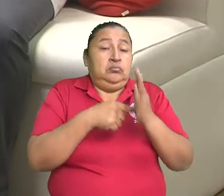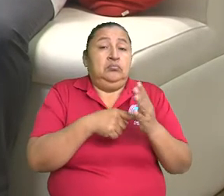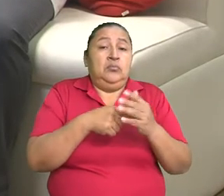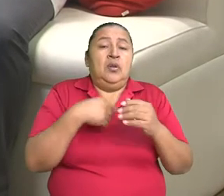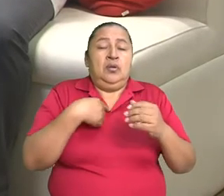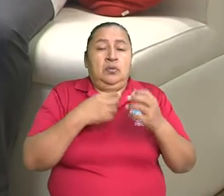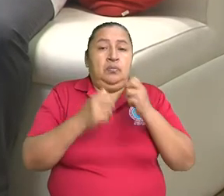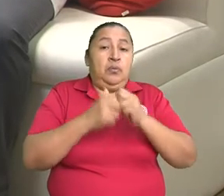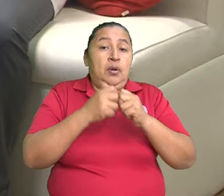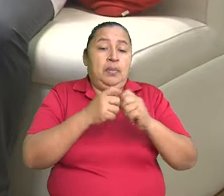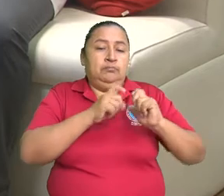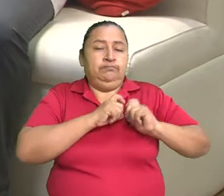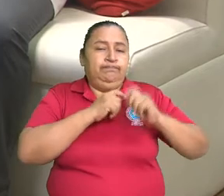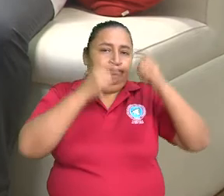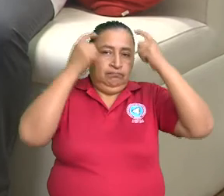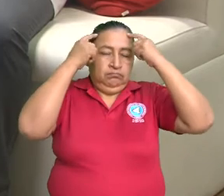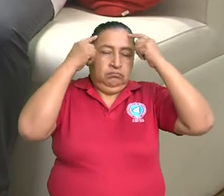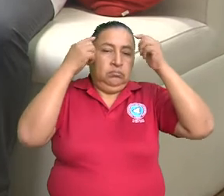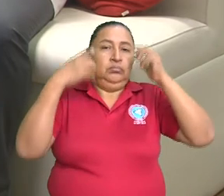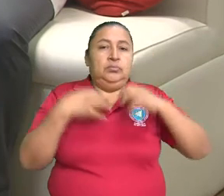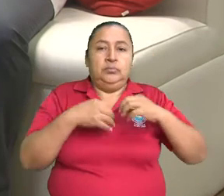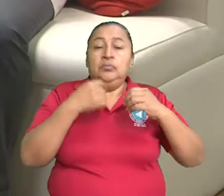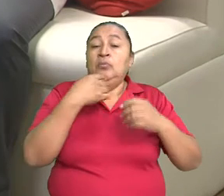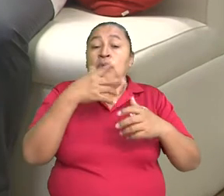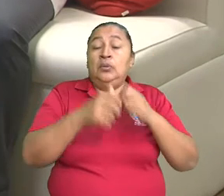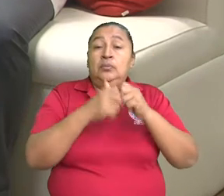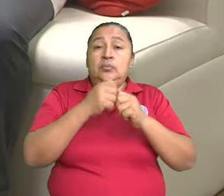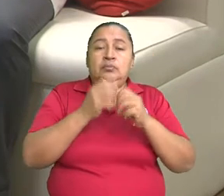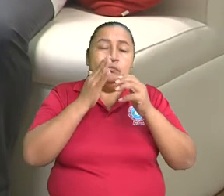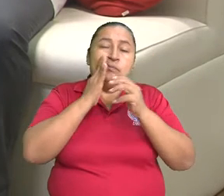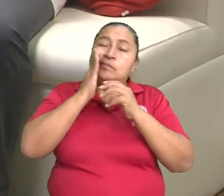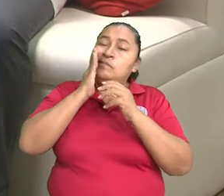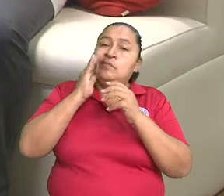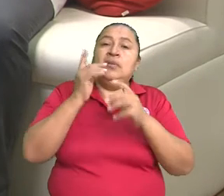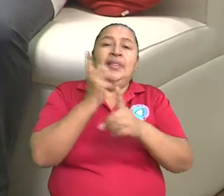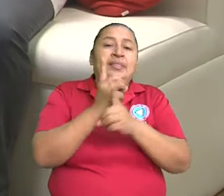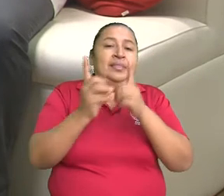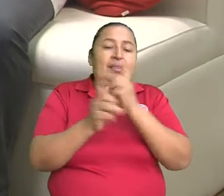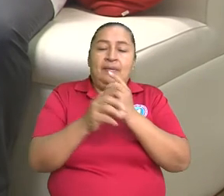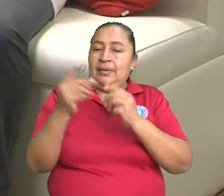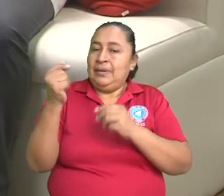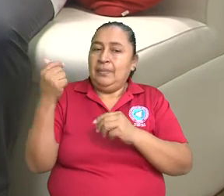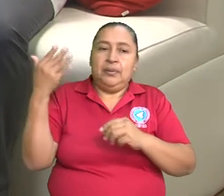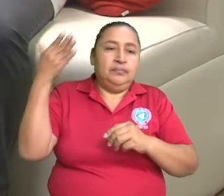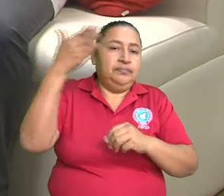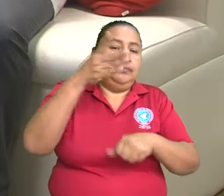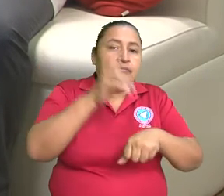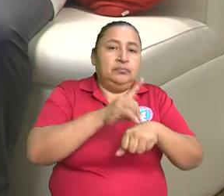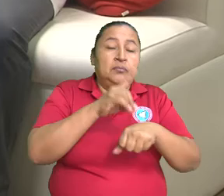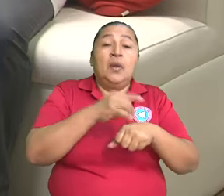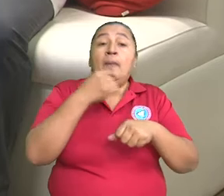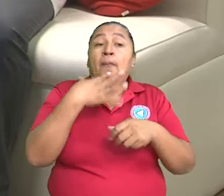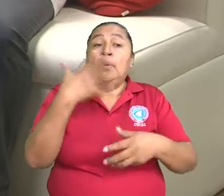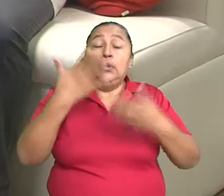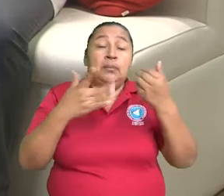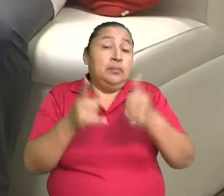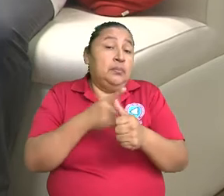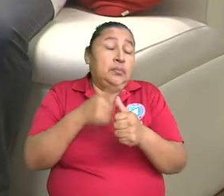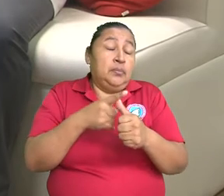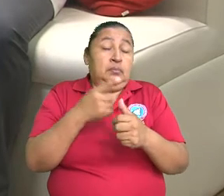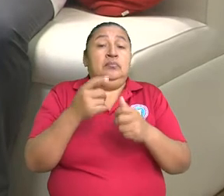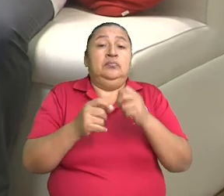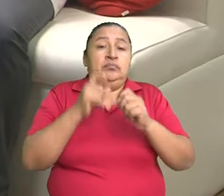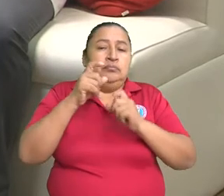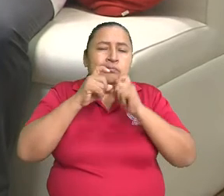vascular cerebral. Y es por eso que todo paciente con parálisis facial tiene que acudir inmediatamente al médico, porque puede ser la primera expresión de esto.